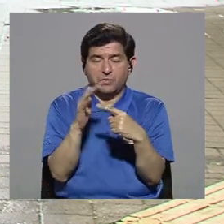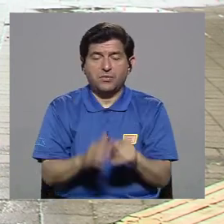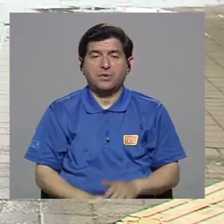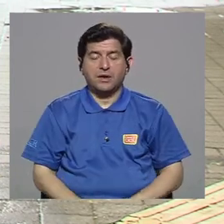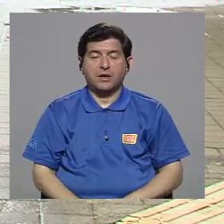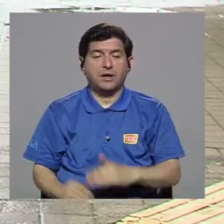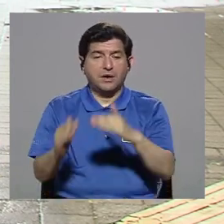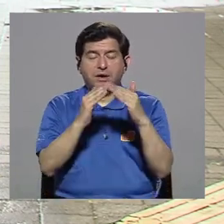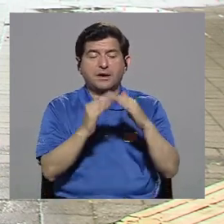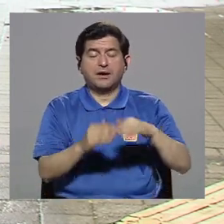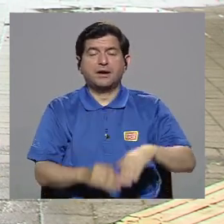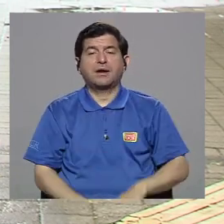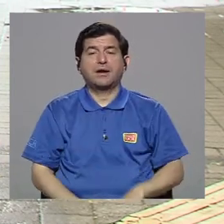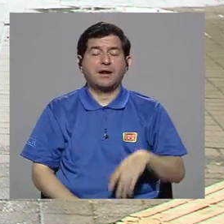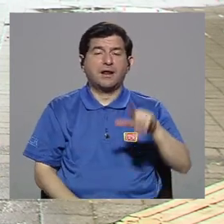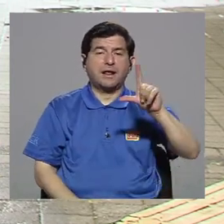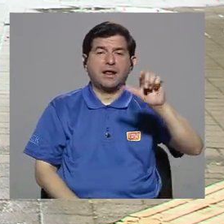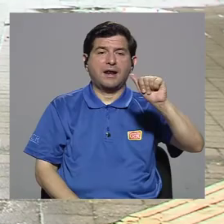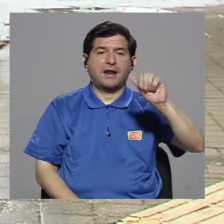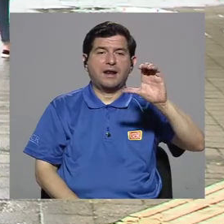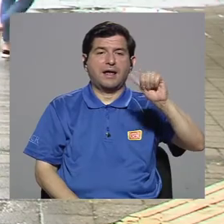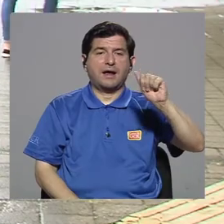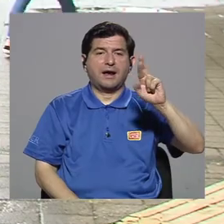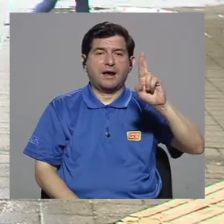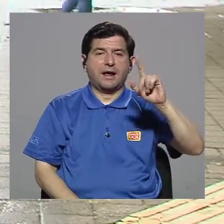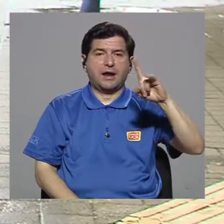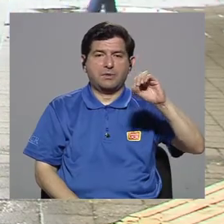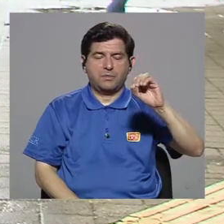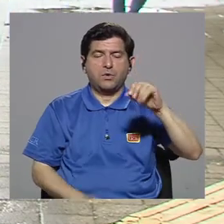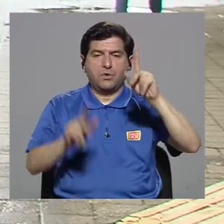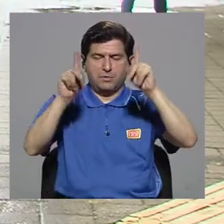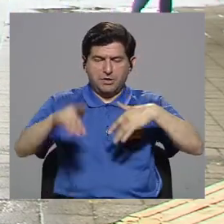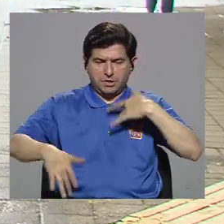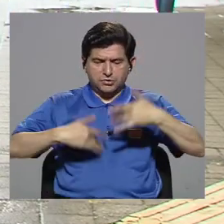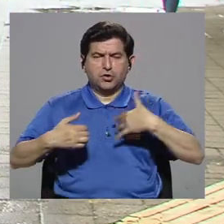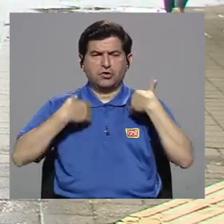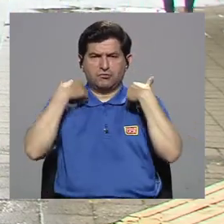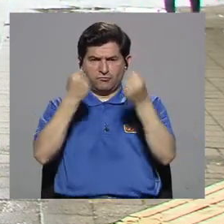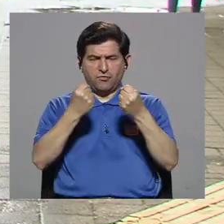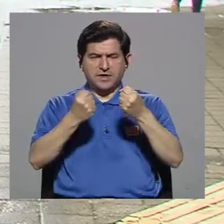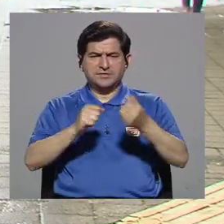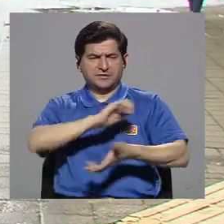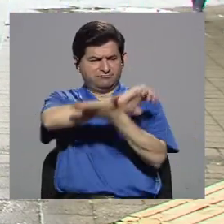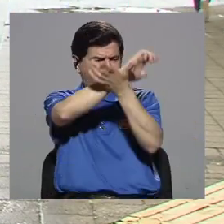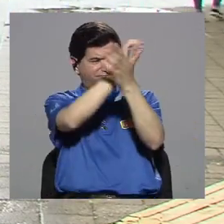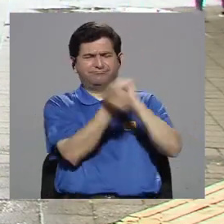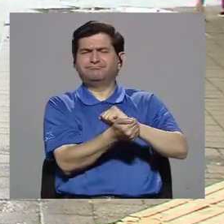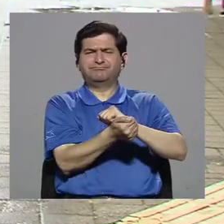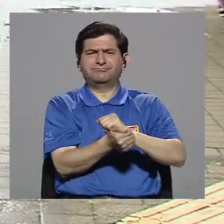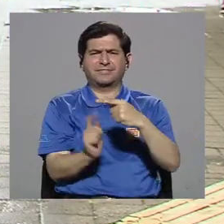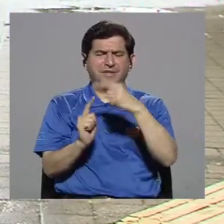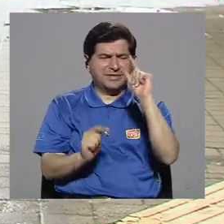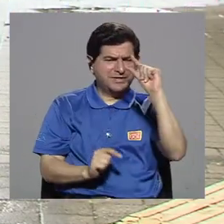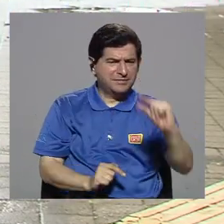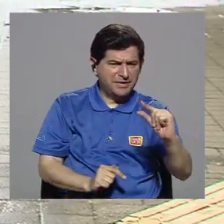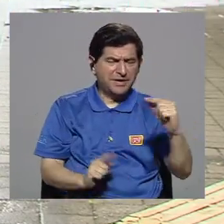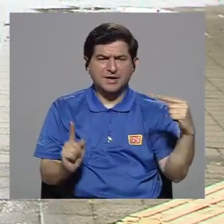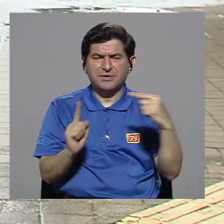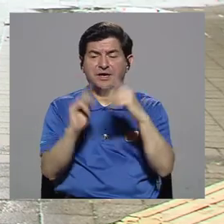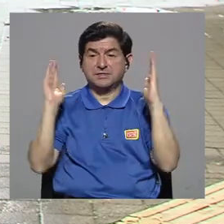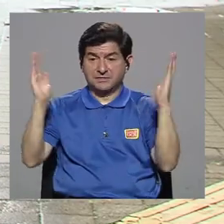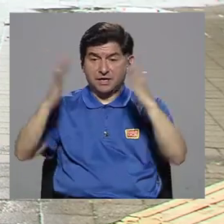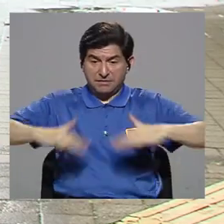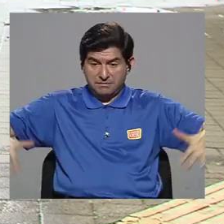Lacarpio, que las personas sientan esa fuerza para poder transformar desde pequeños hasta grandes espacios